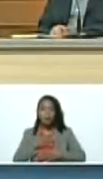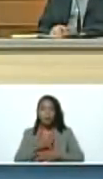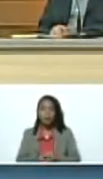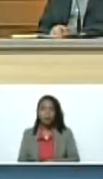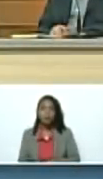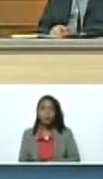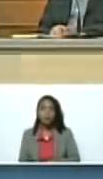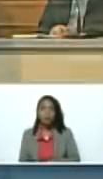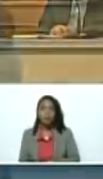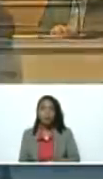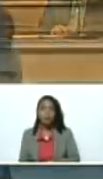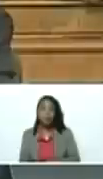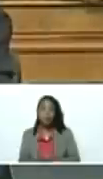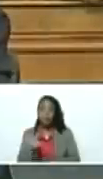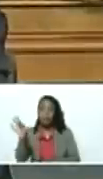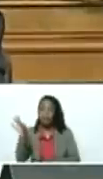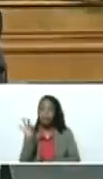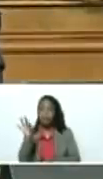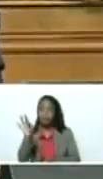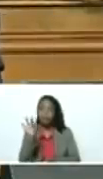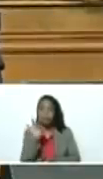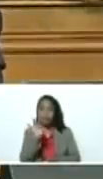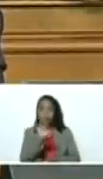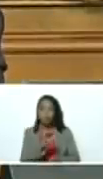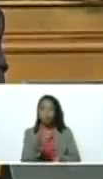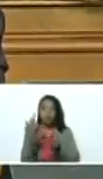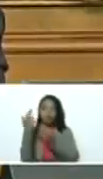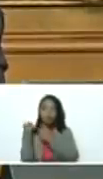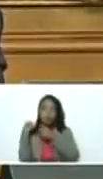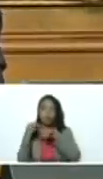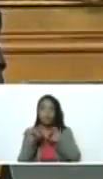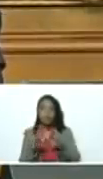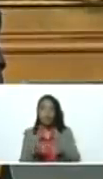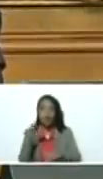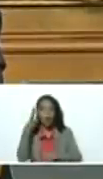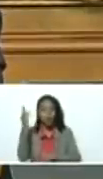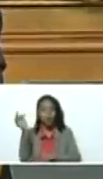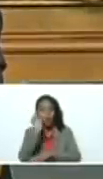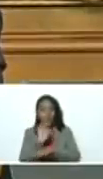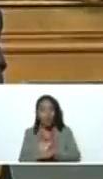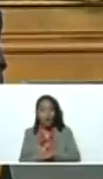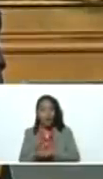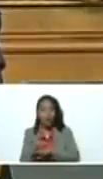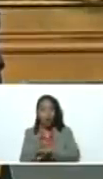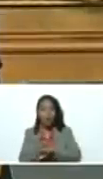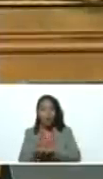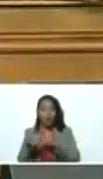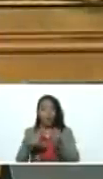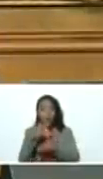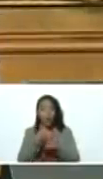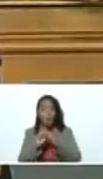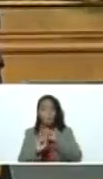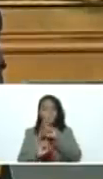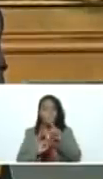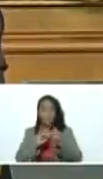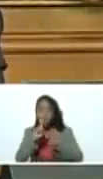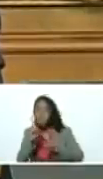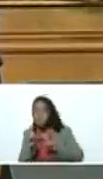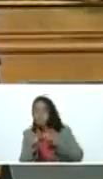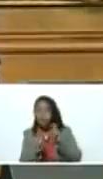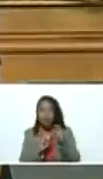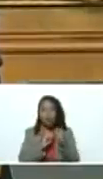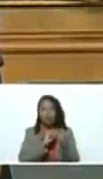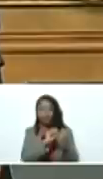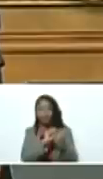designar la secretaría del consejo federal de gobierno luego de consultas hechas con